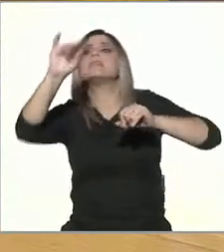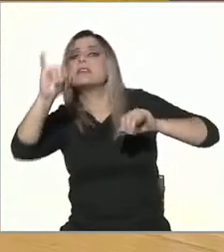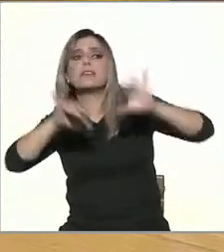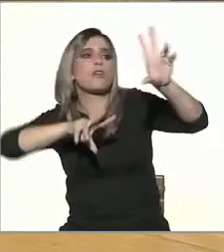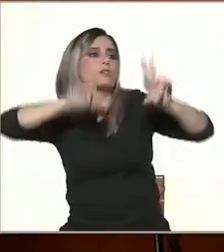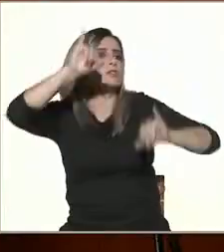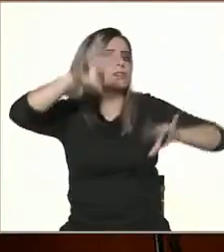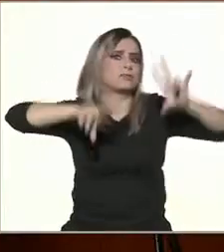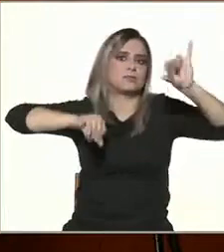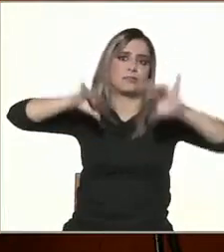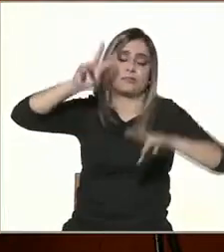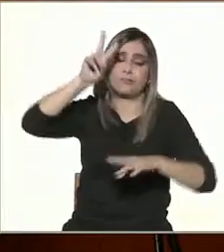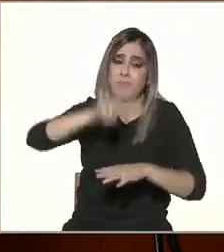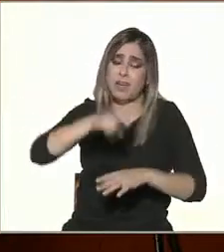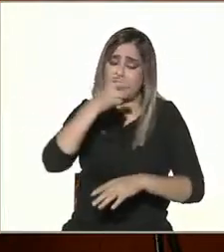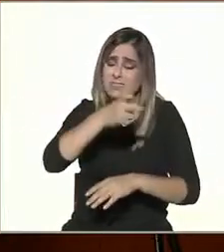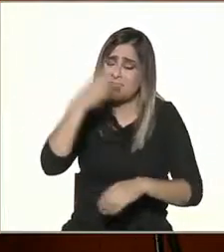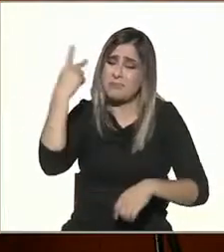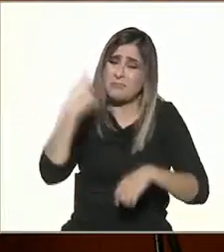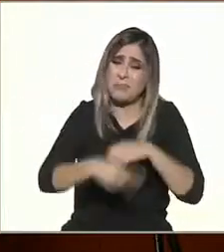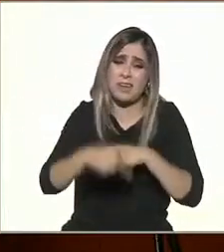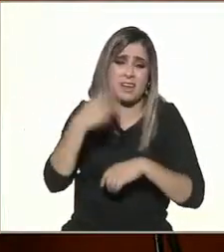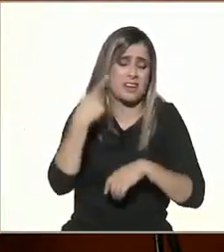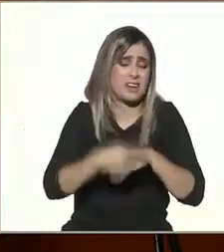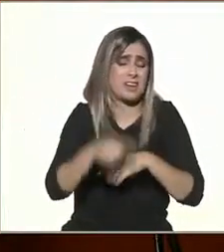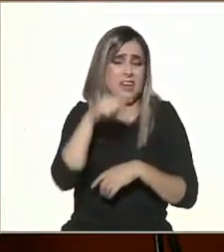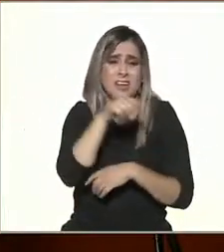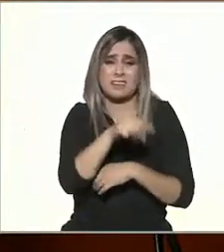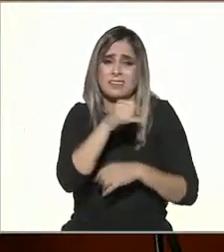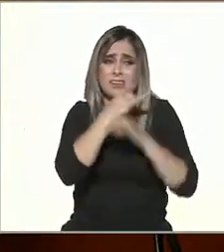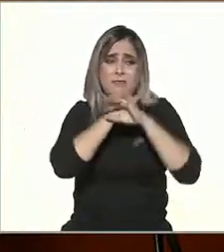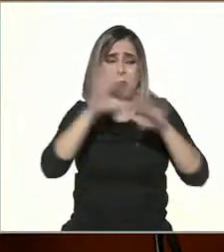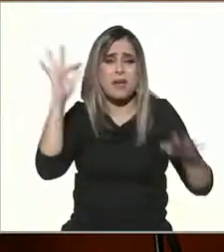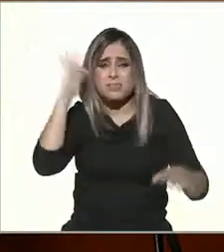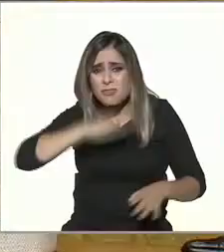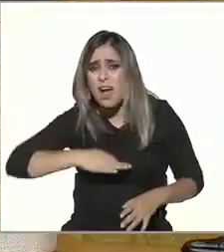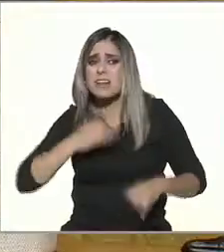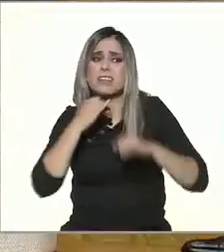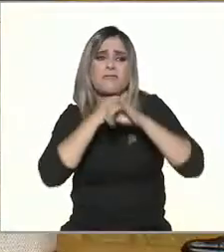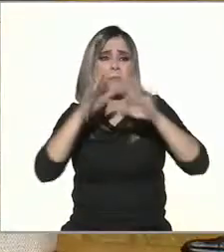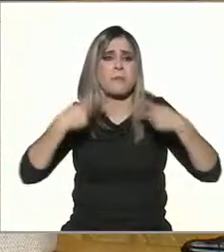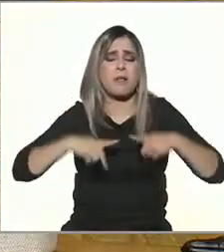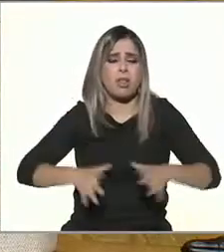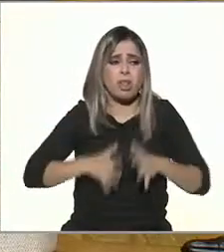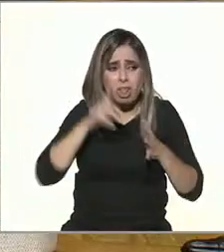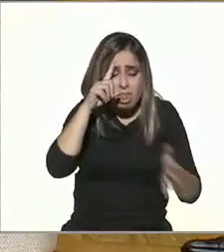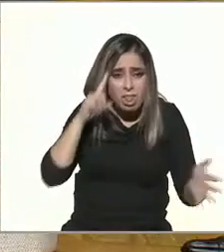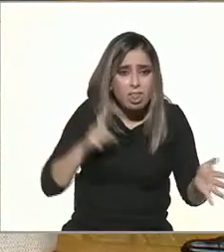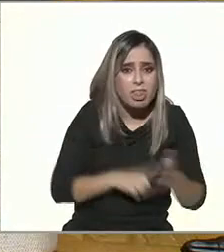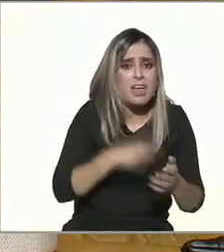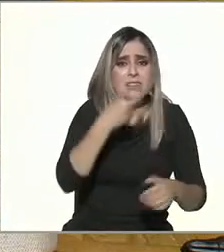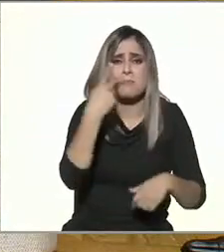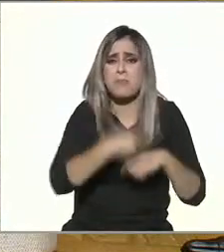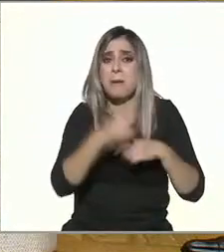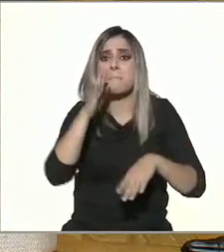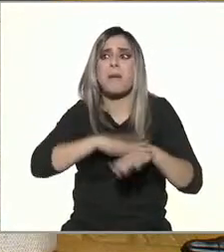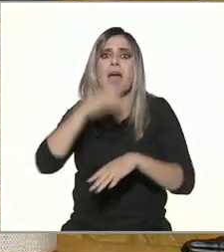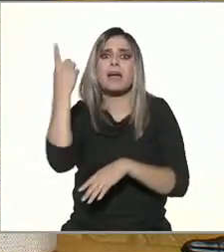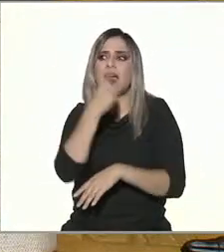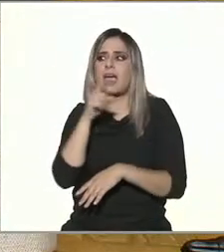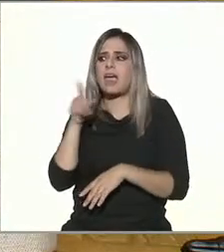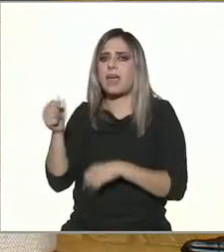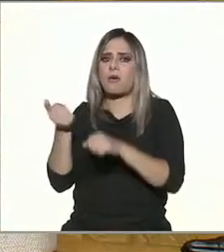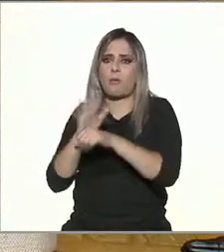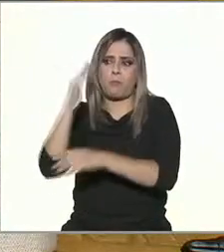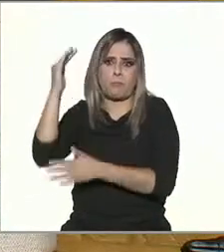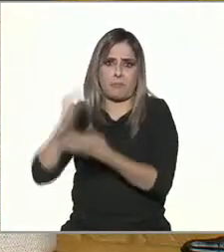es más peligrosa la infodemia que el mismísimo COVID-19. Y en ese sentido, yo en su momento fui muy cauto cuando dijo eso.